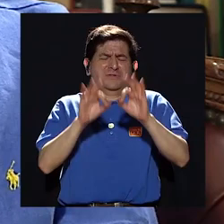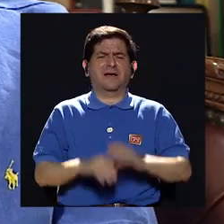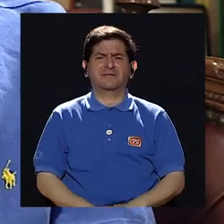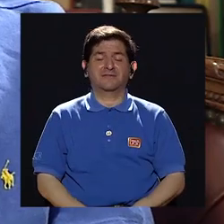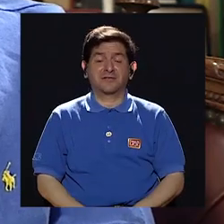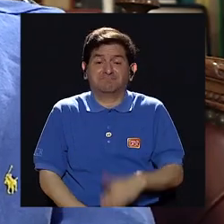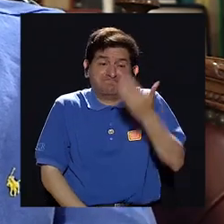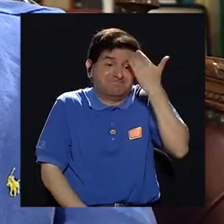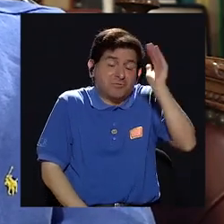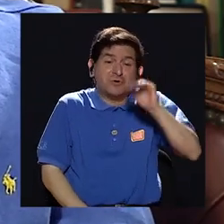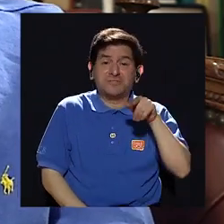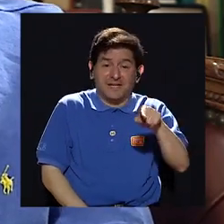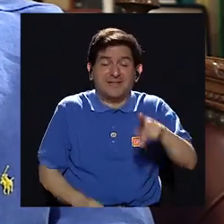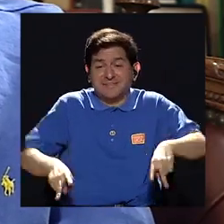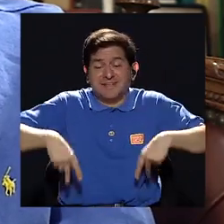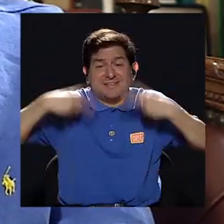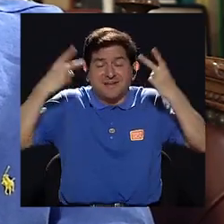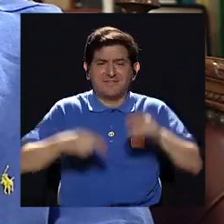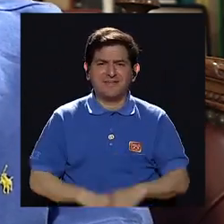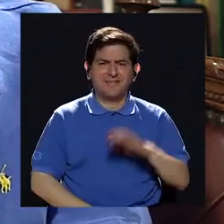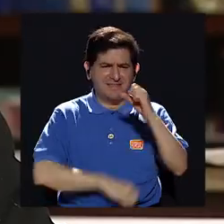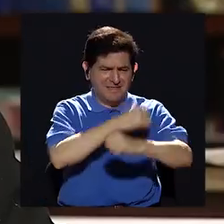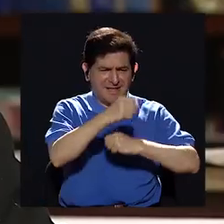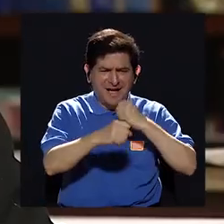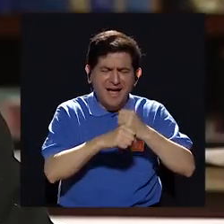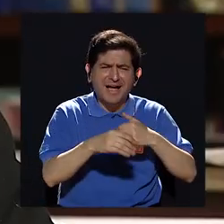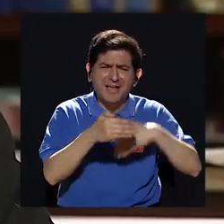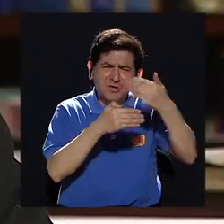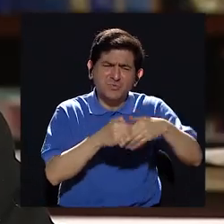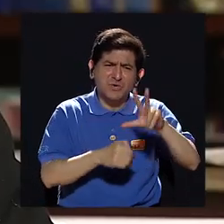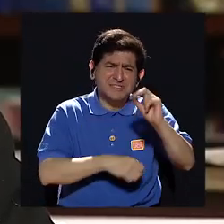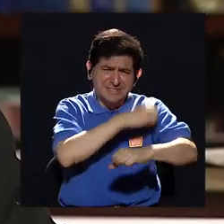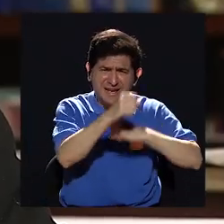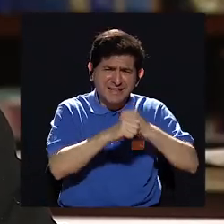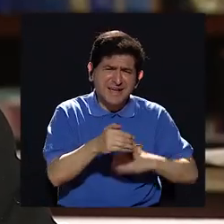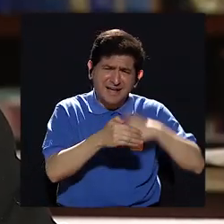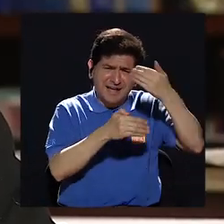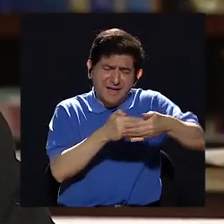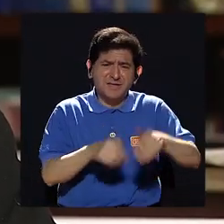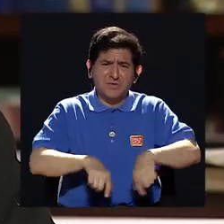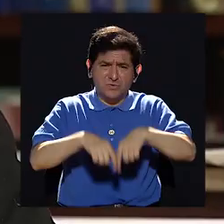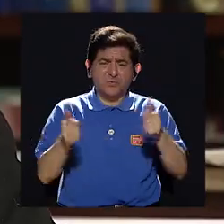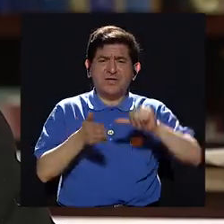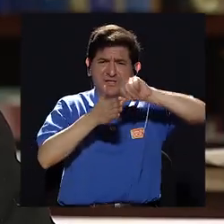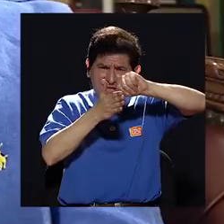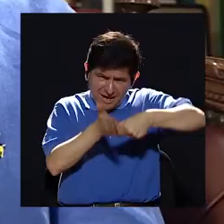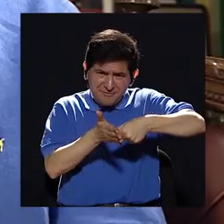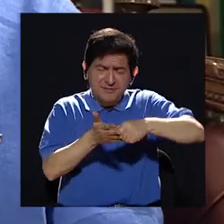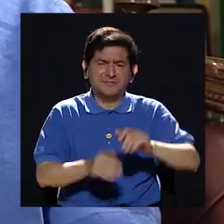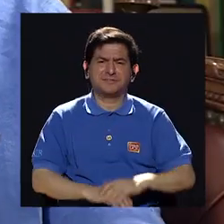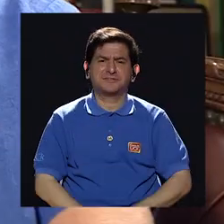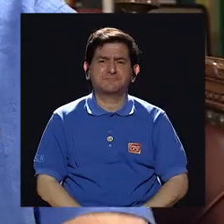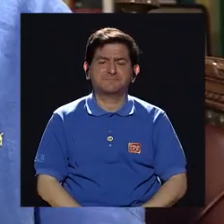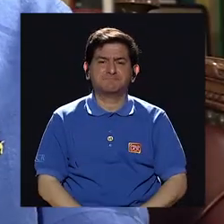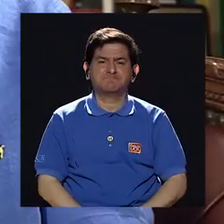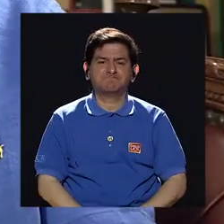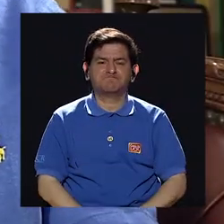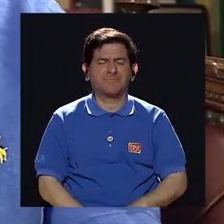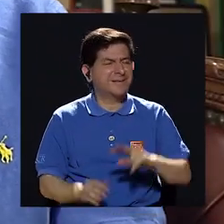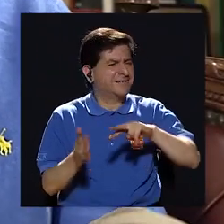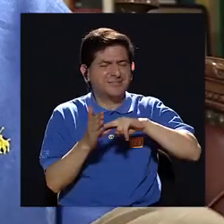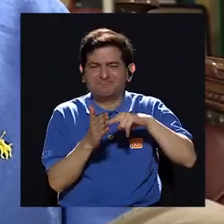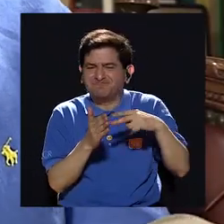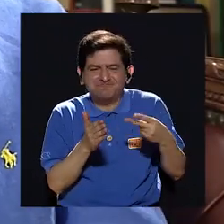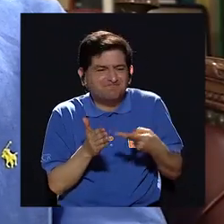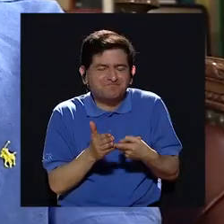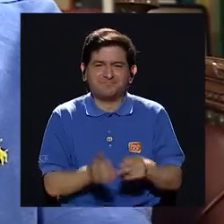¿Qué sé yo? Así es la vida Todavía 30 años después en la prensa sigue insistiendo en eso Es decir